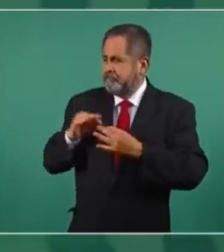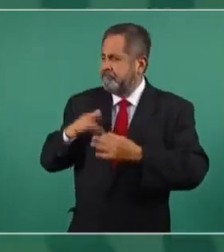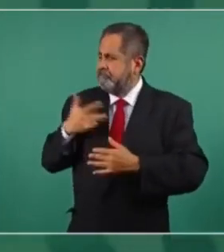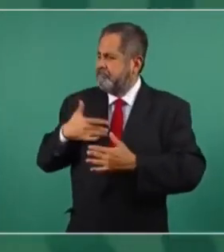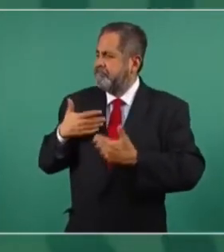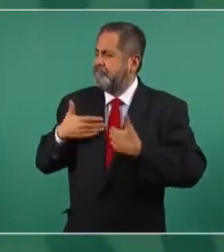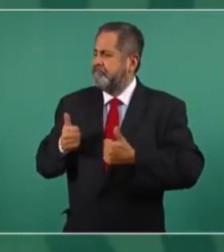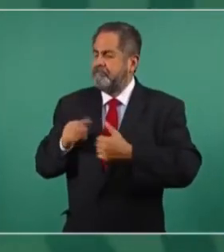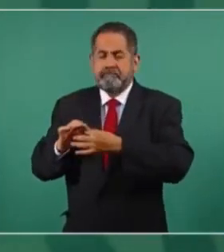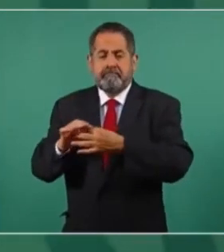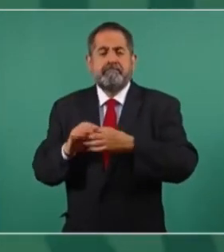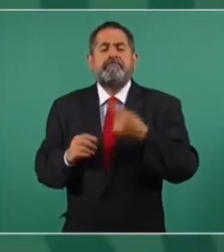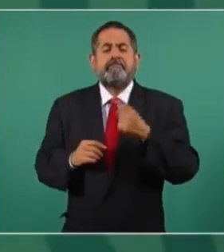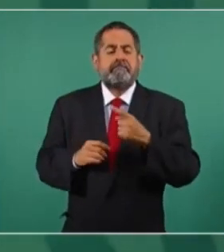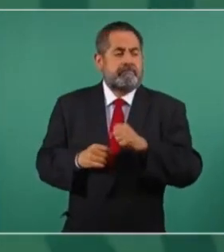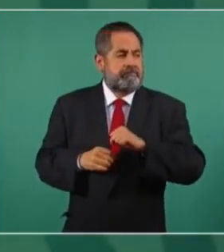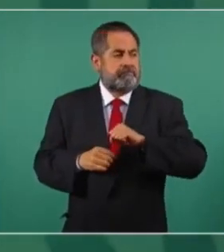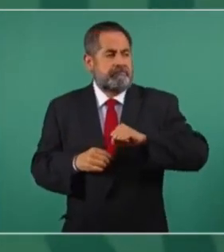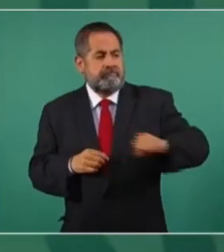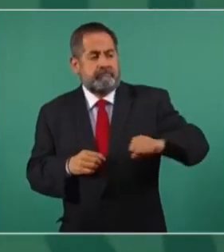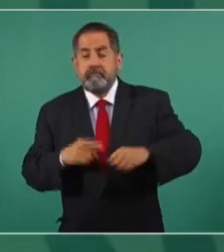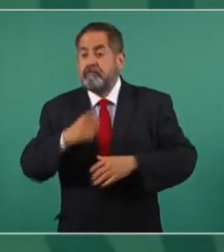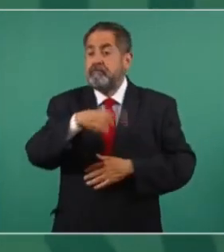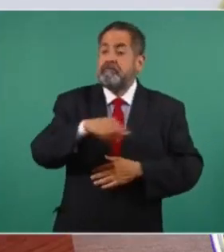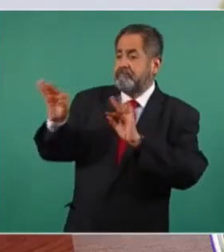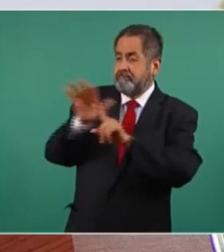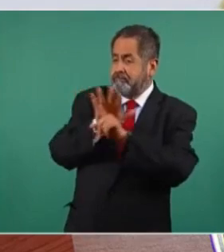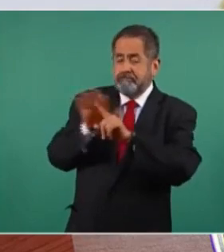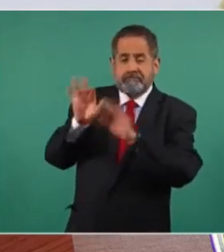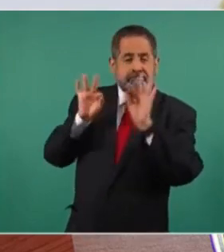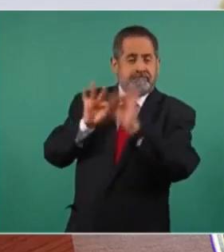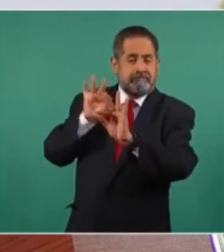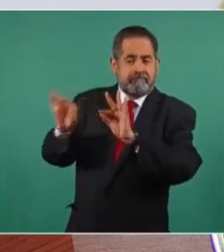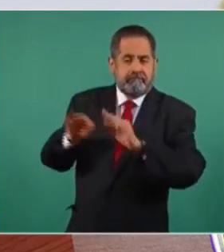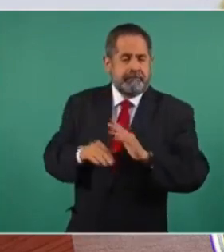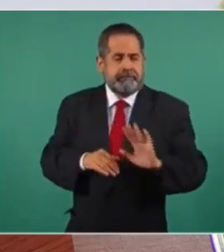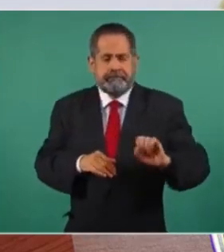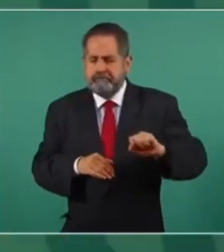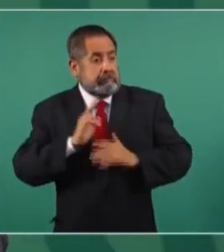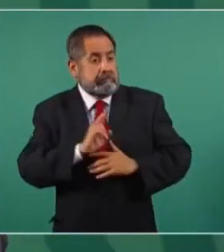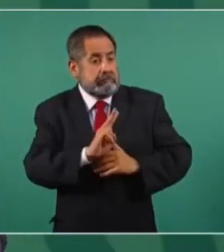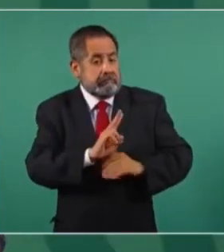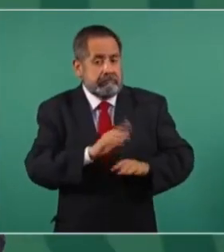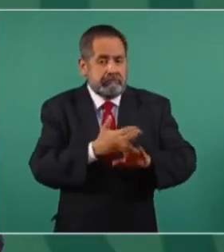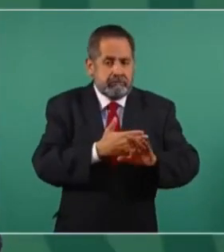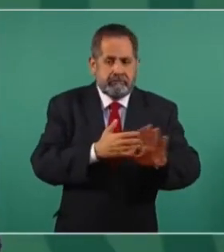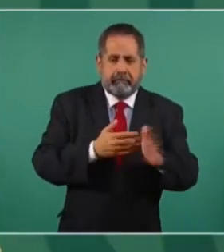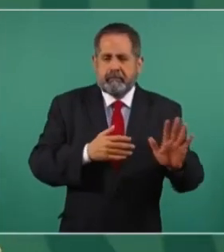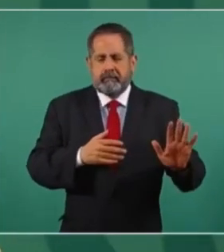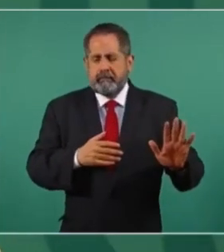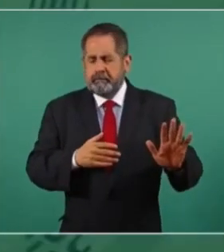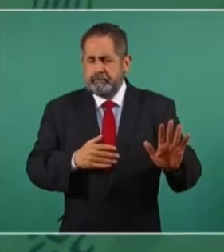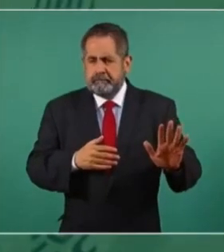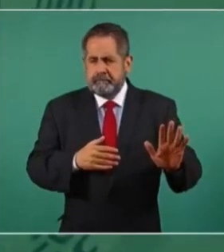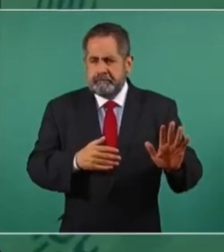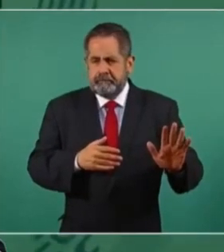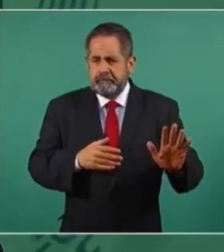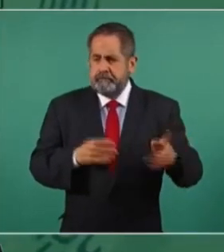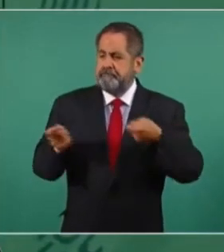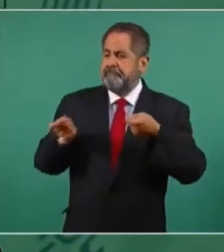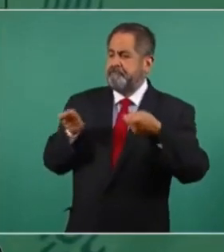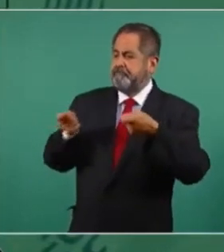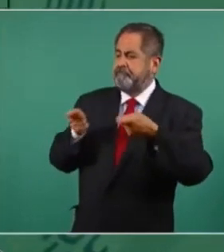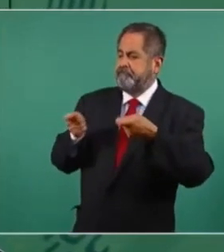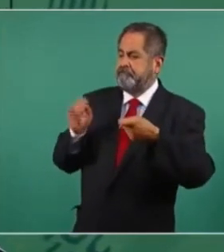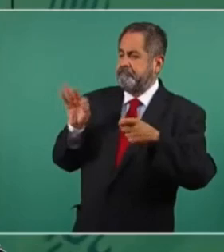resistan campañas de manipulación, que no sean presa fácil de la manipulación